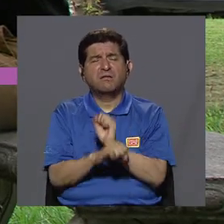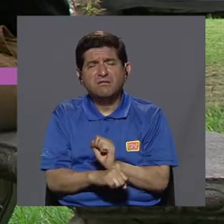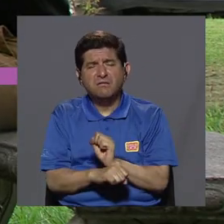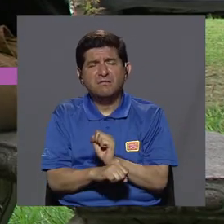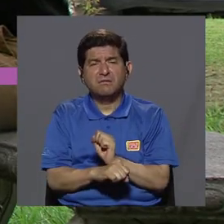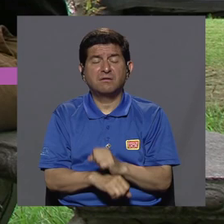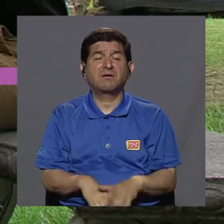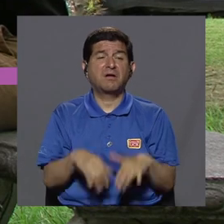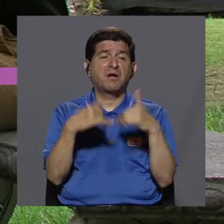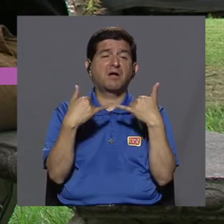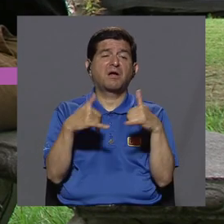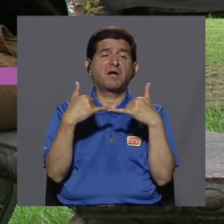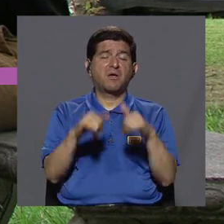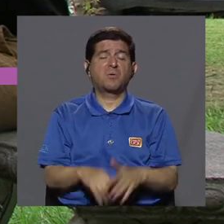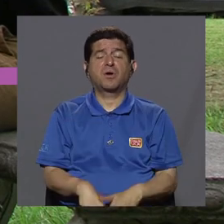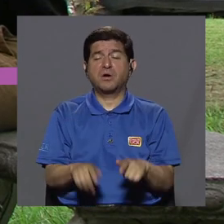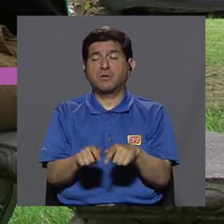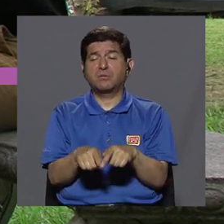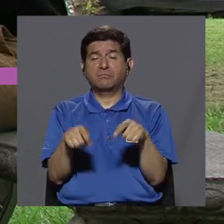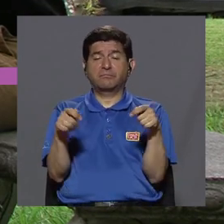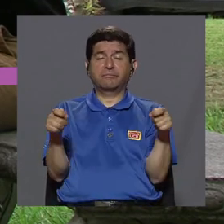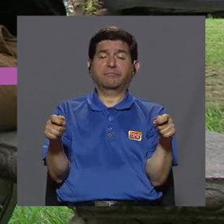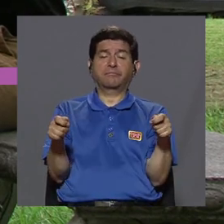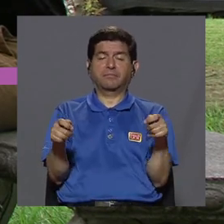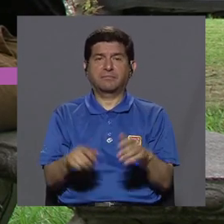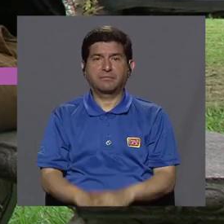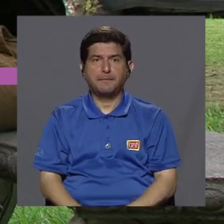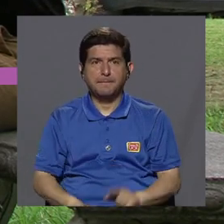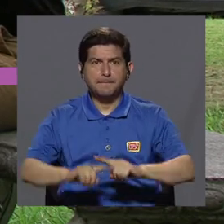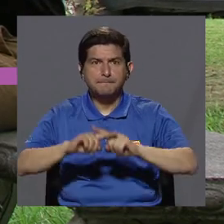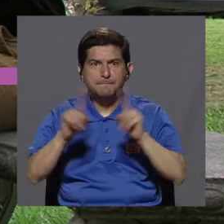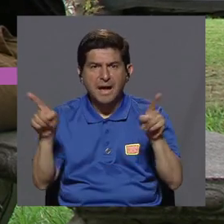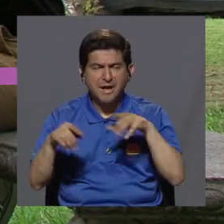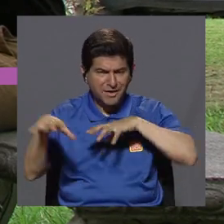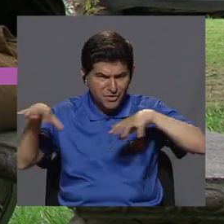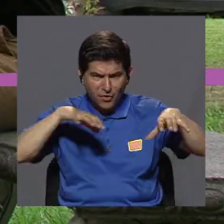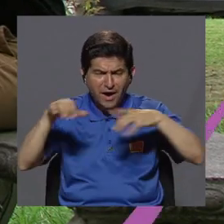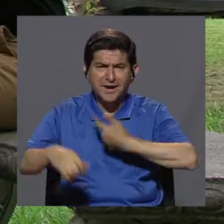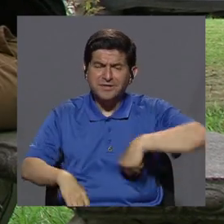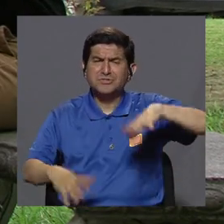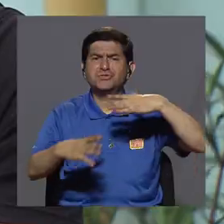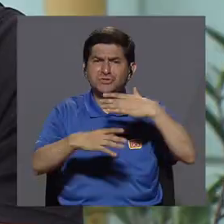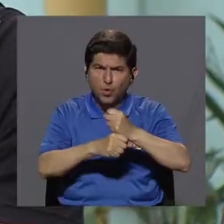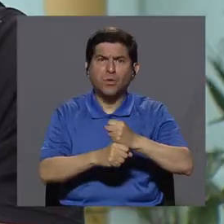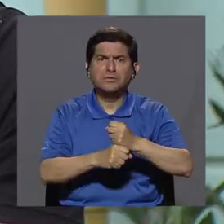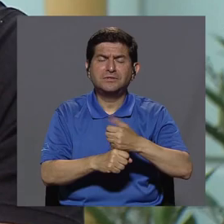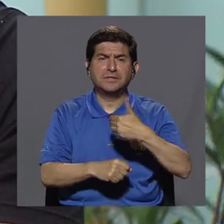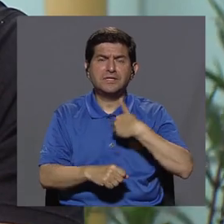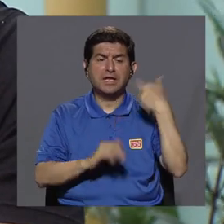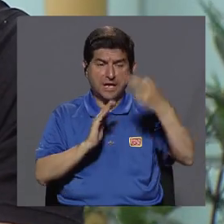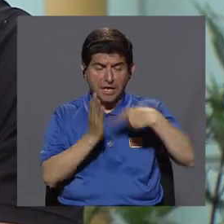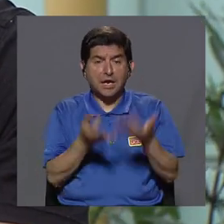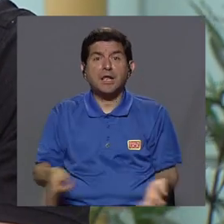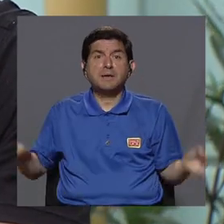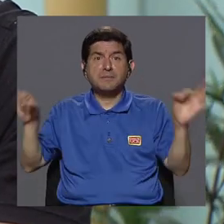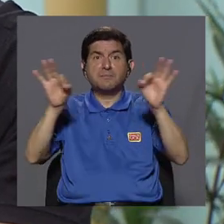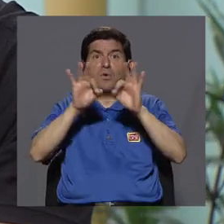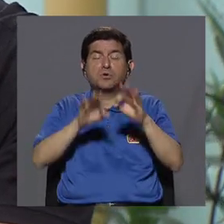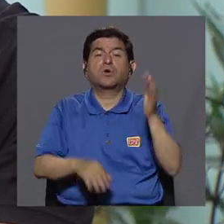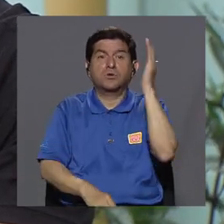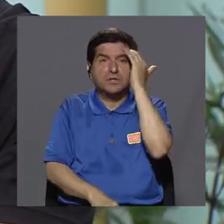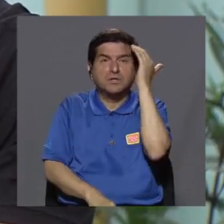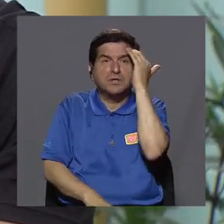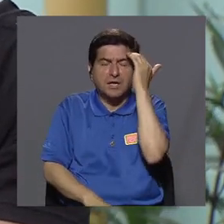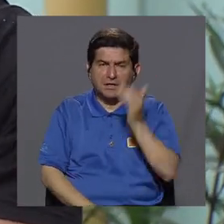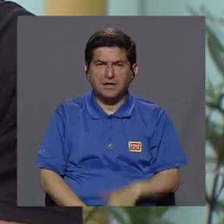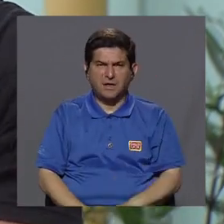rutinario, ¿verdad? El juego, el bingo, el periódico, etcétera. Pero esas acciones que nosotros hacemos tienen un papel muy importante a